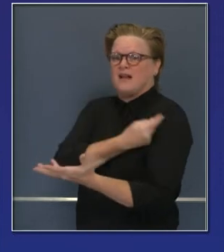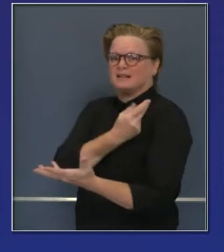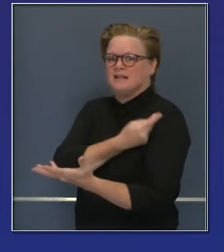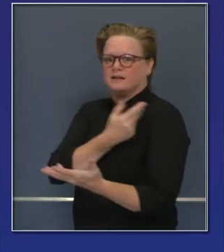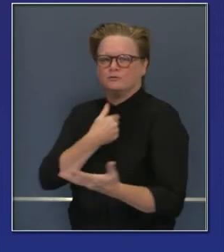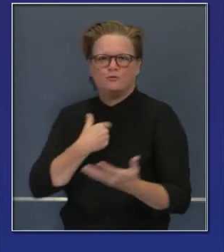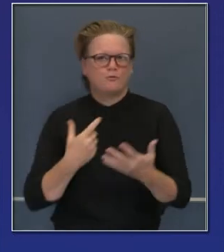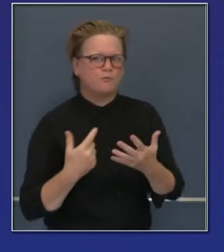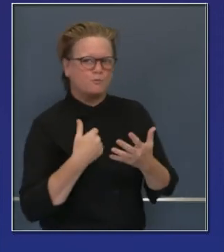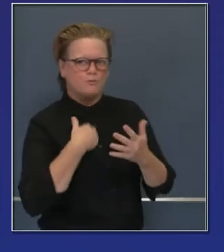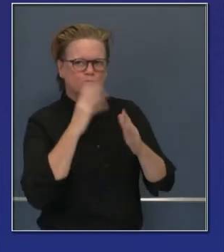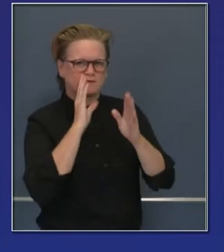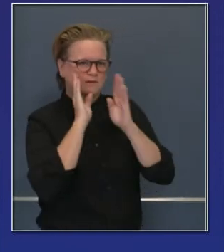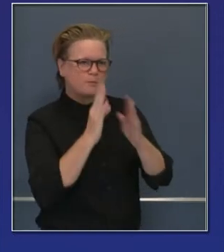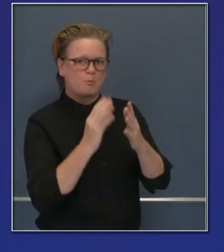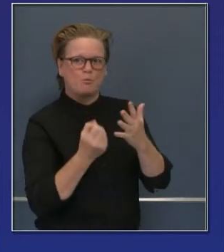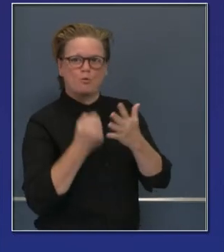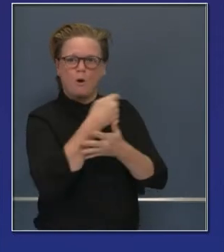semanas.